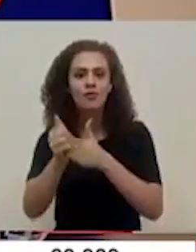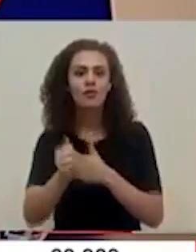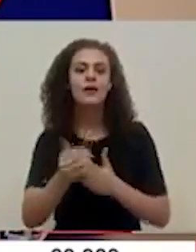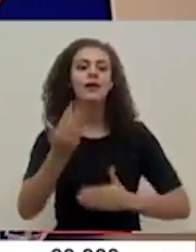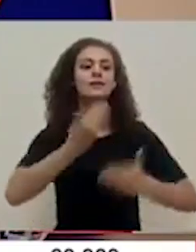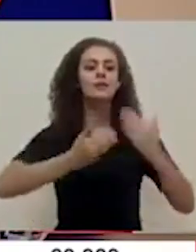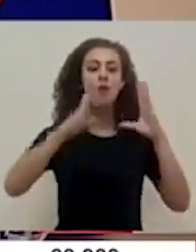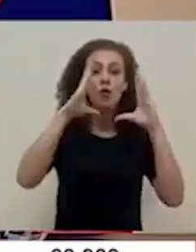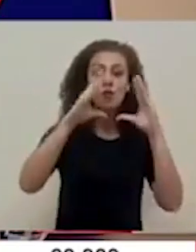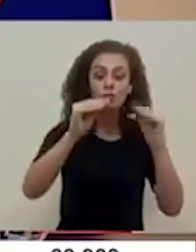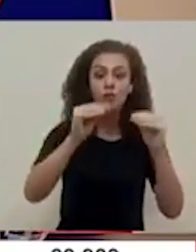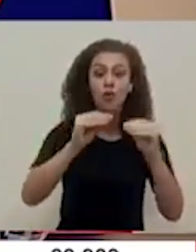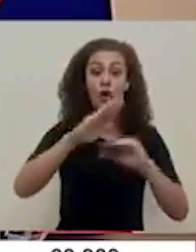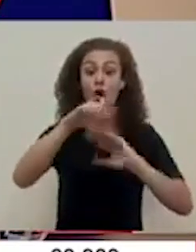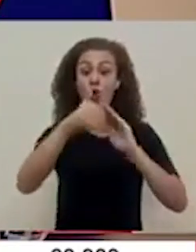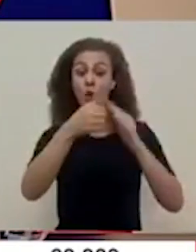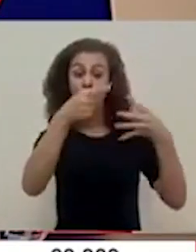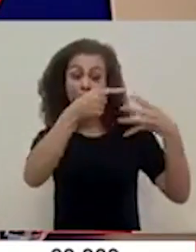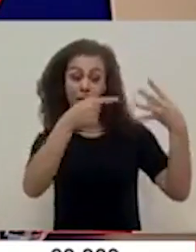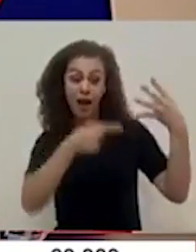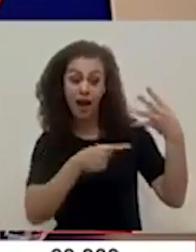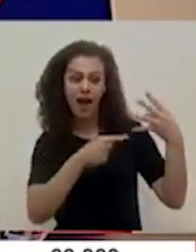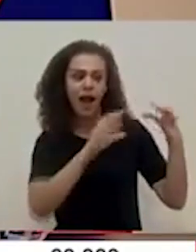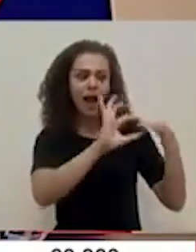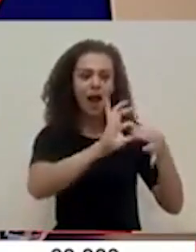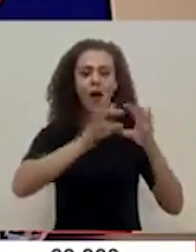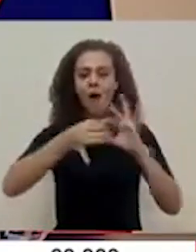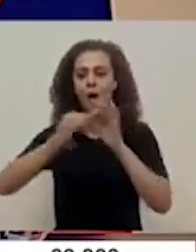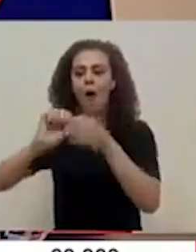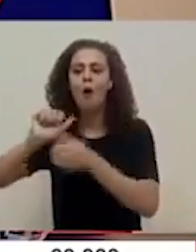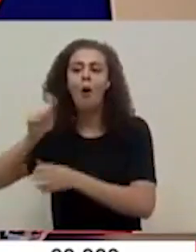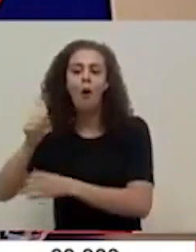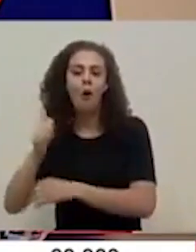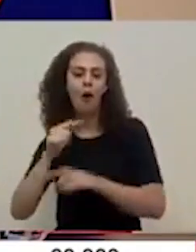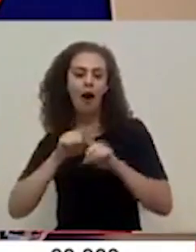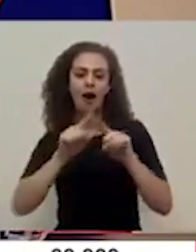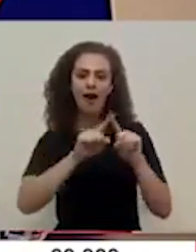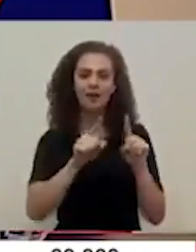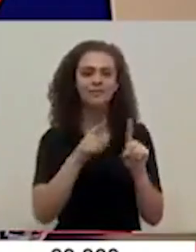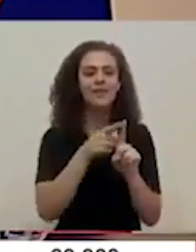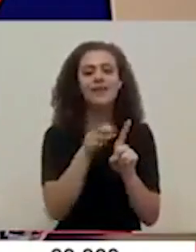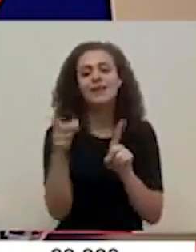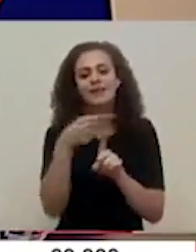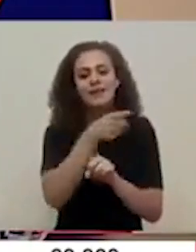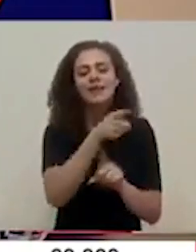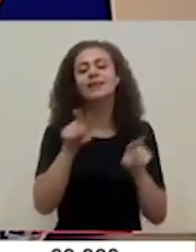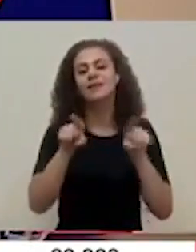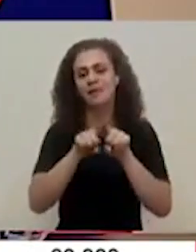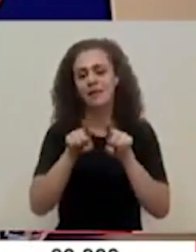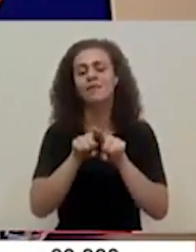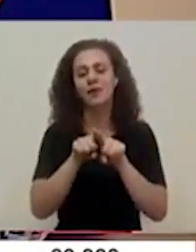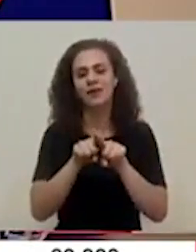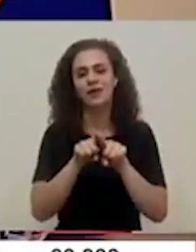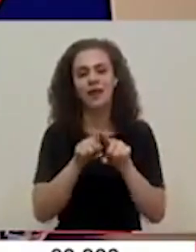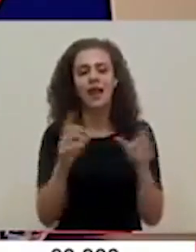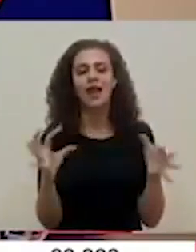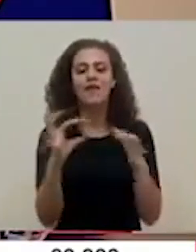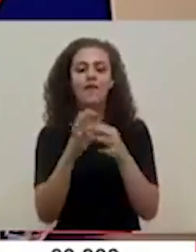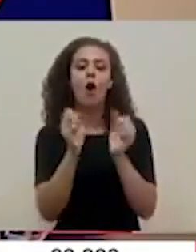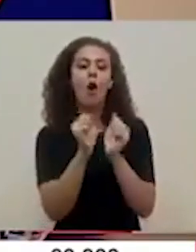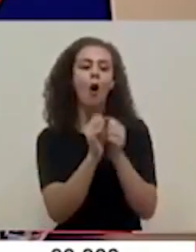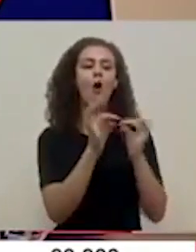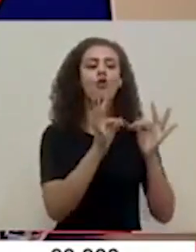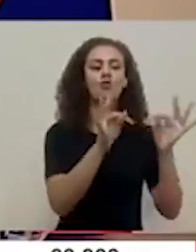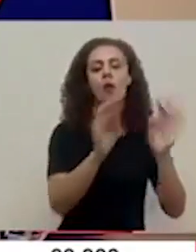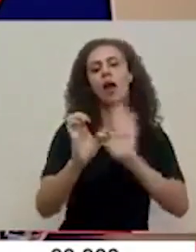servicios de información. Todos esos están interconectados con otros que indirectamente también se relacionan con